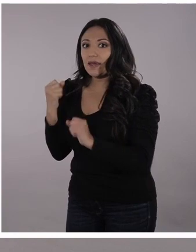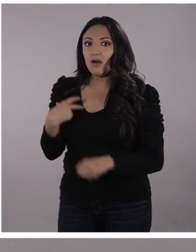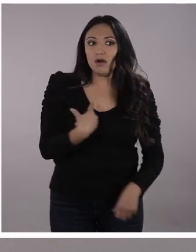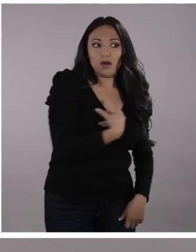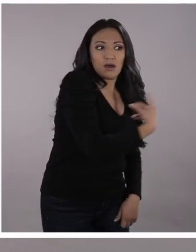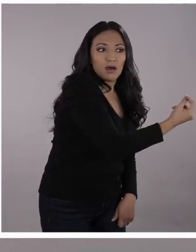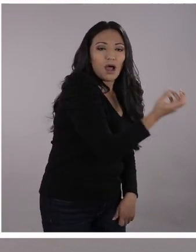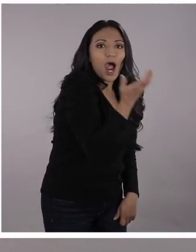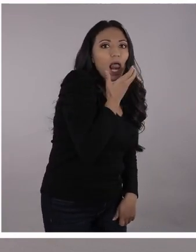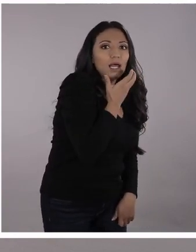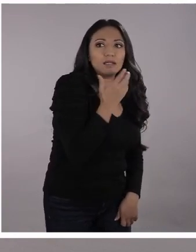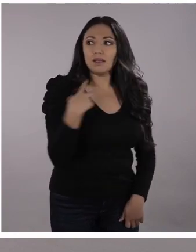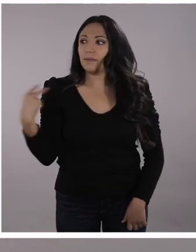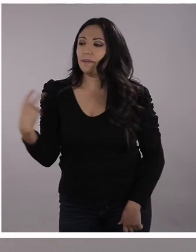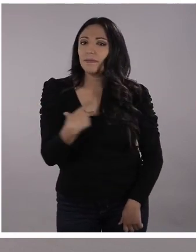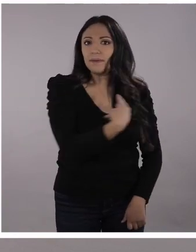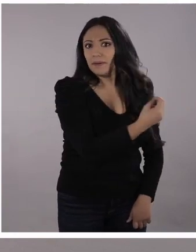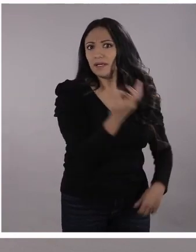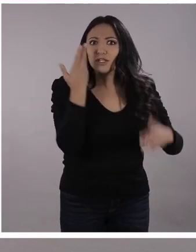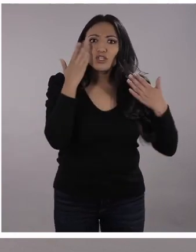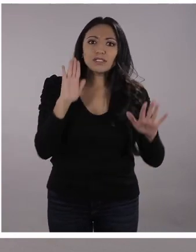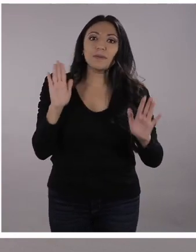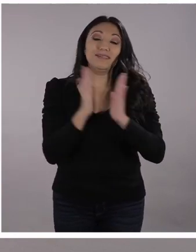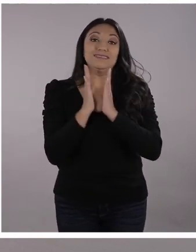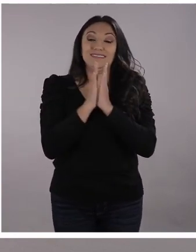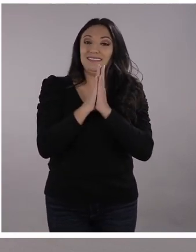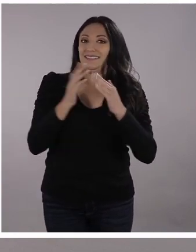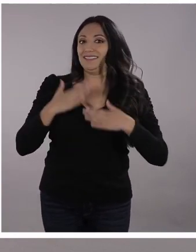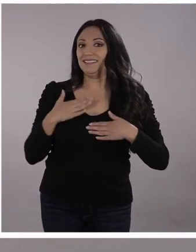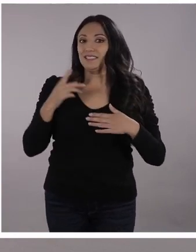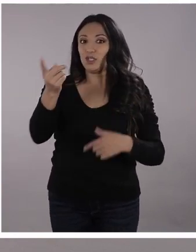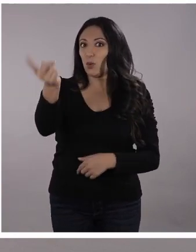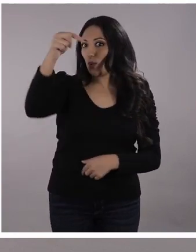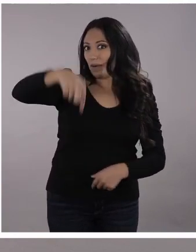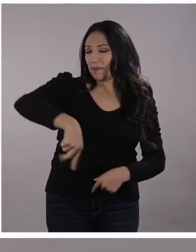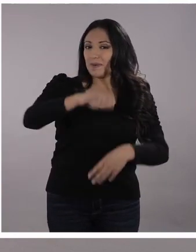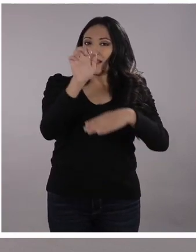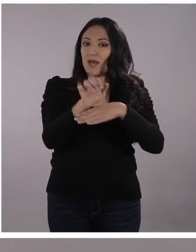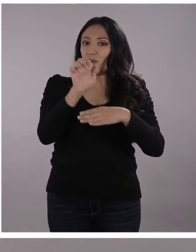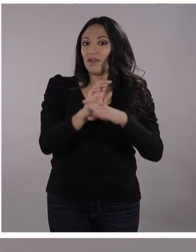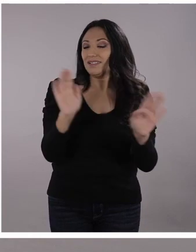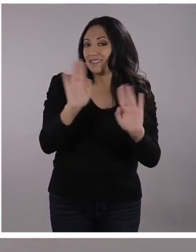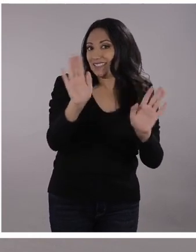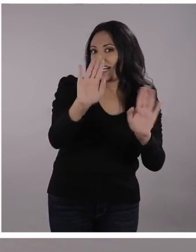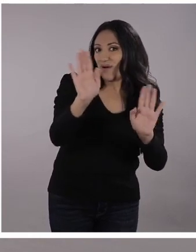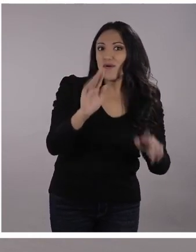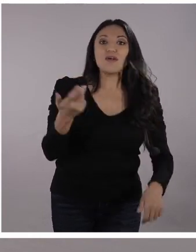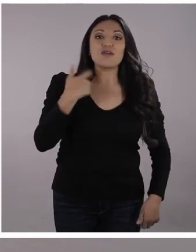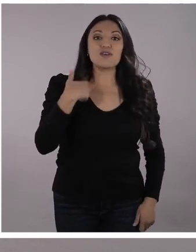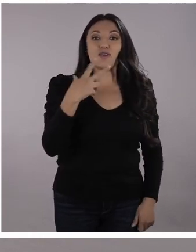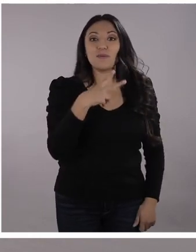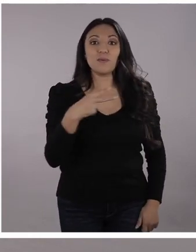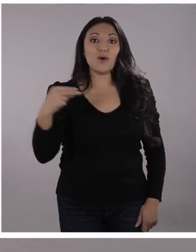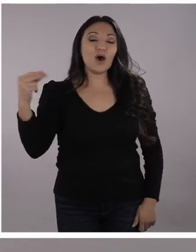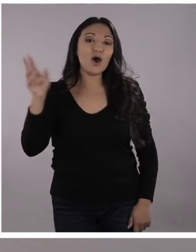tengo que irme, pero estoy contenta porque me voy a venir a vivir a su país. Ya me voy. Recuerden, la científica Charito todo lo sabe, todo lo responde,